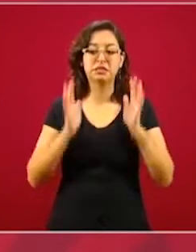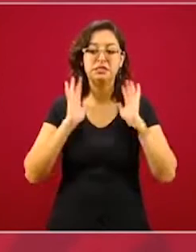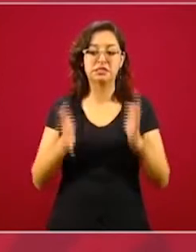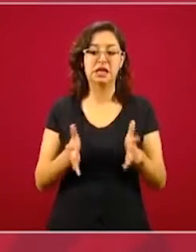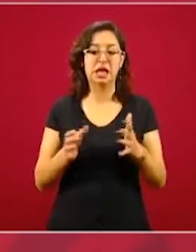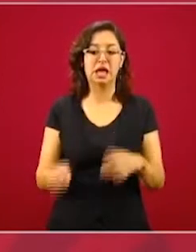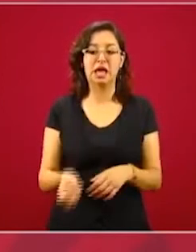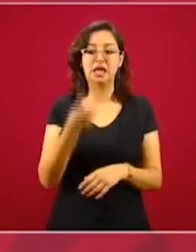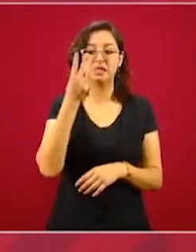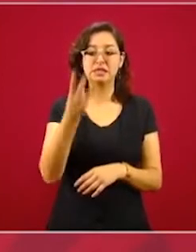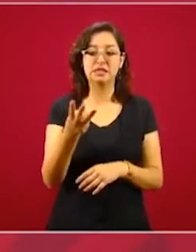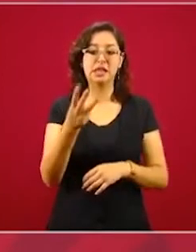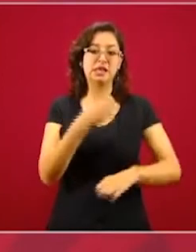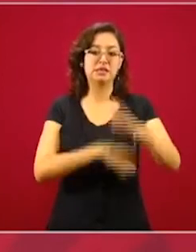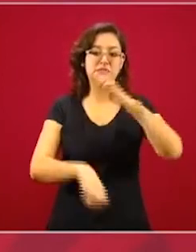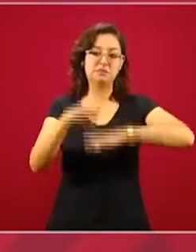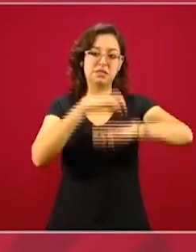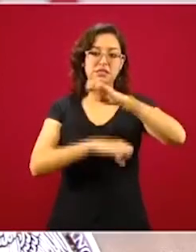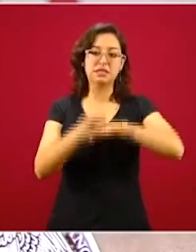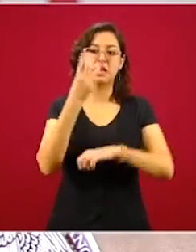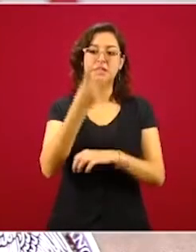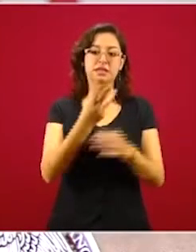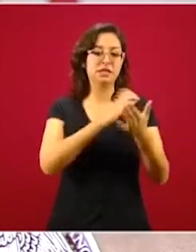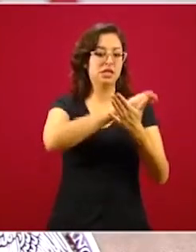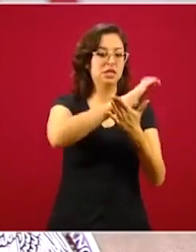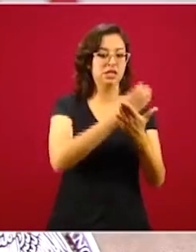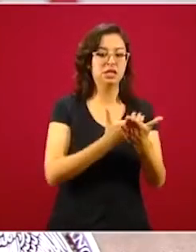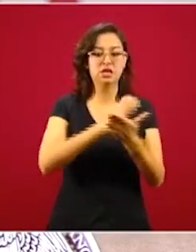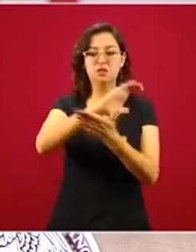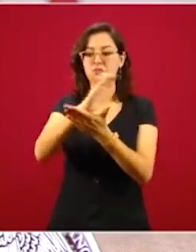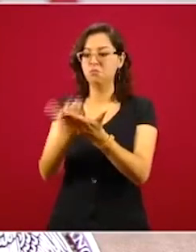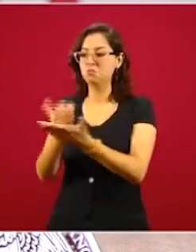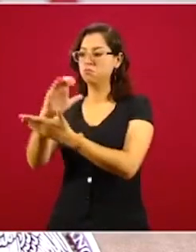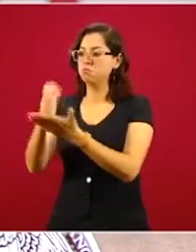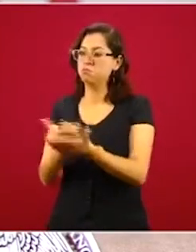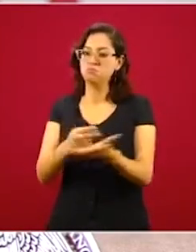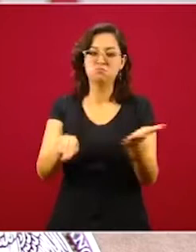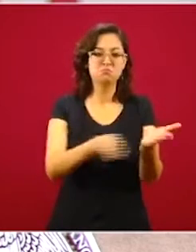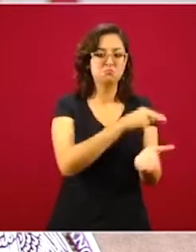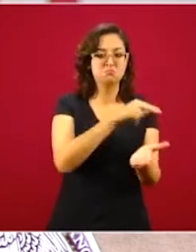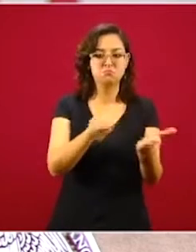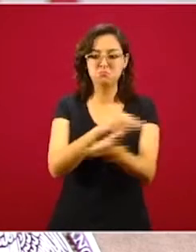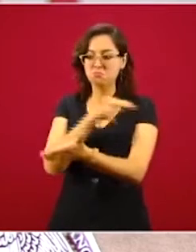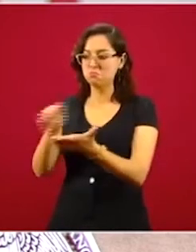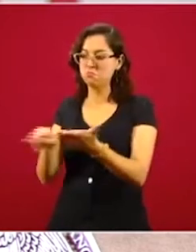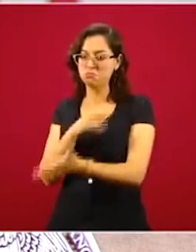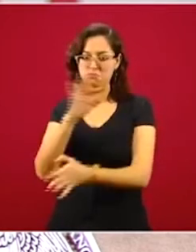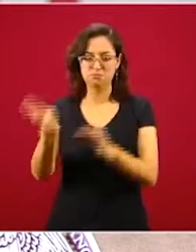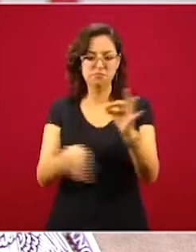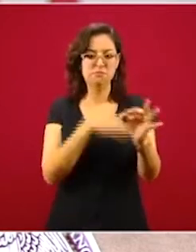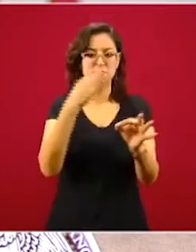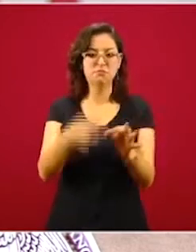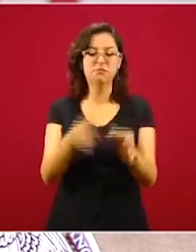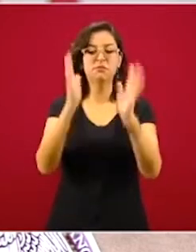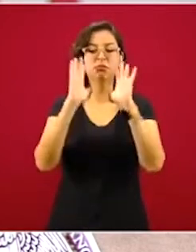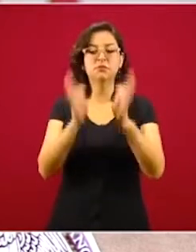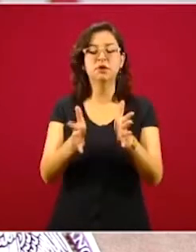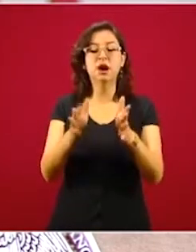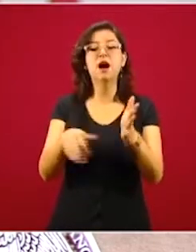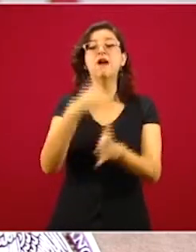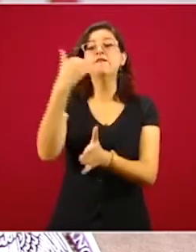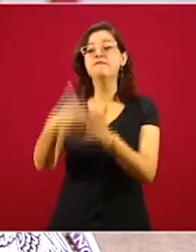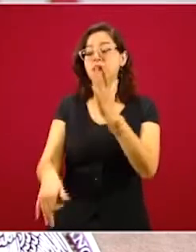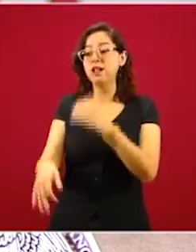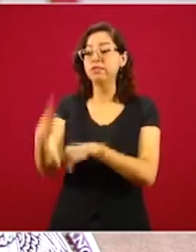para tres tramos, se está en proceso de conclusión un